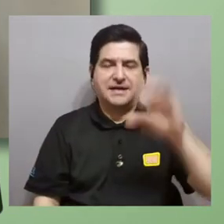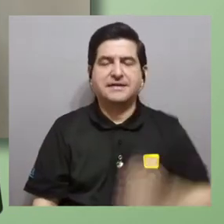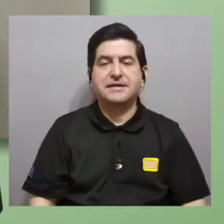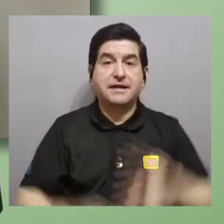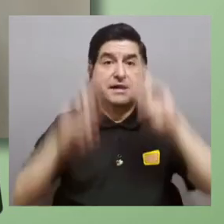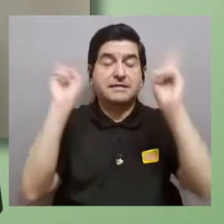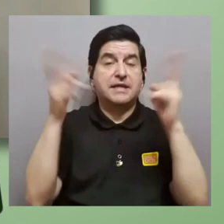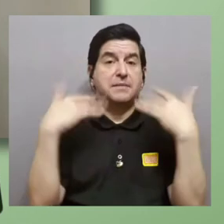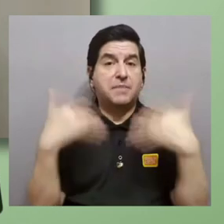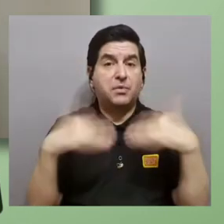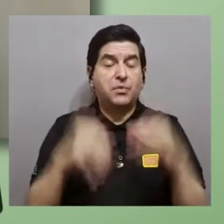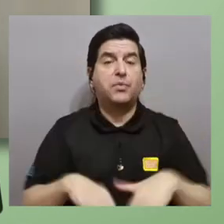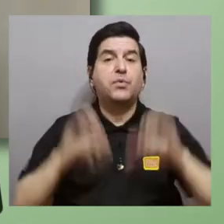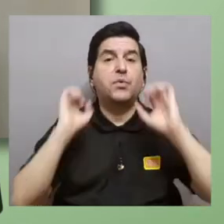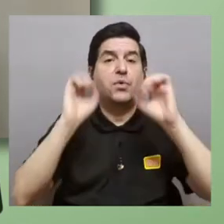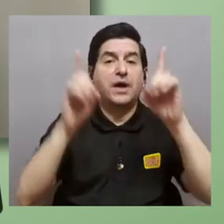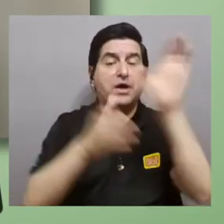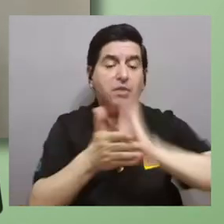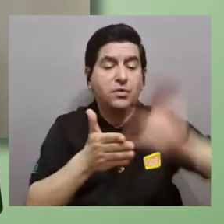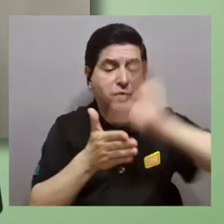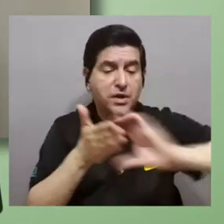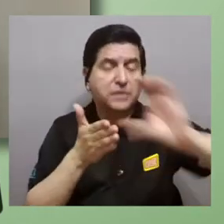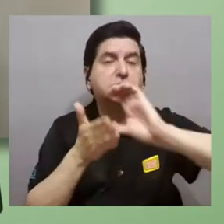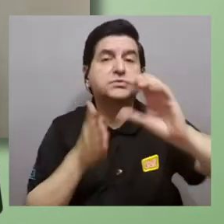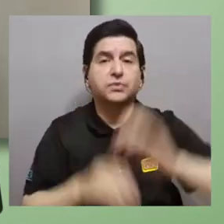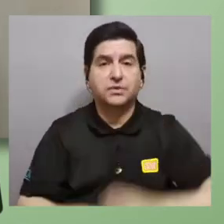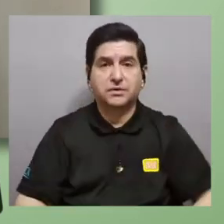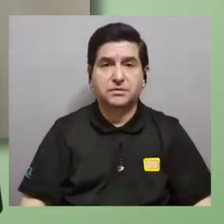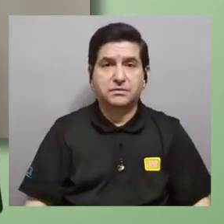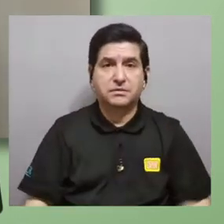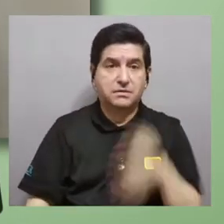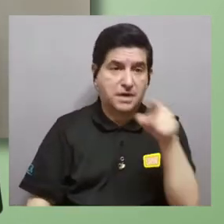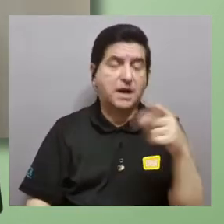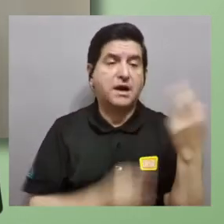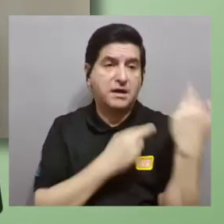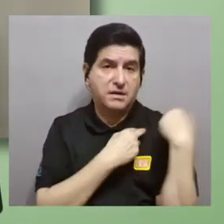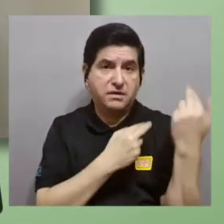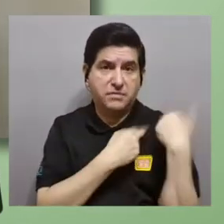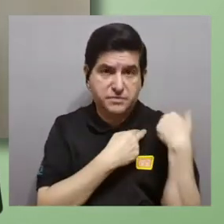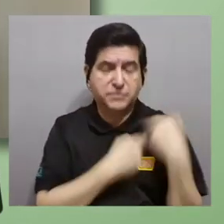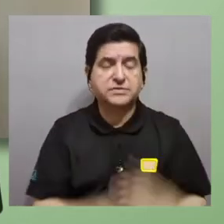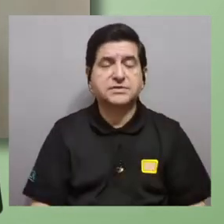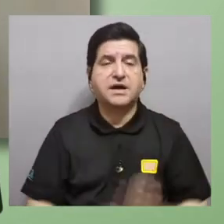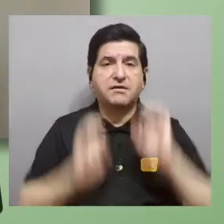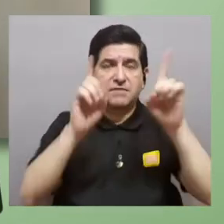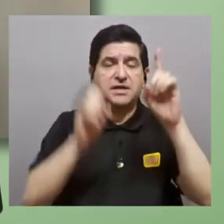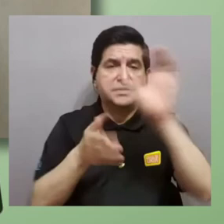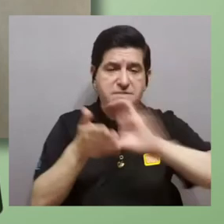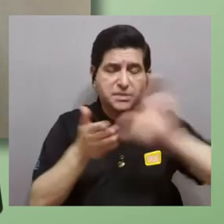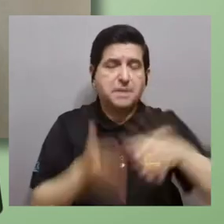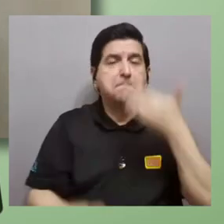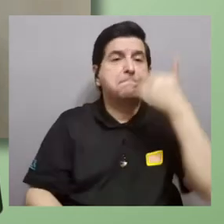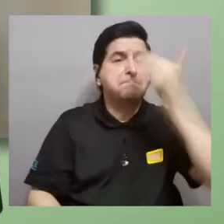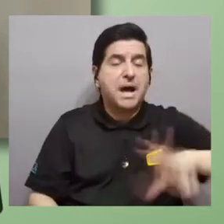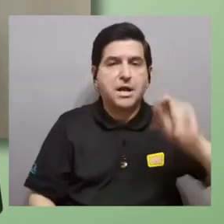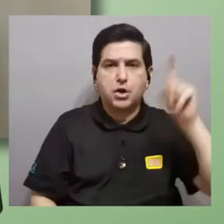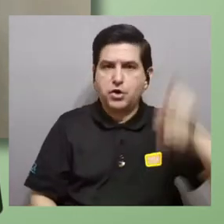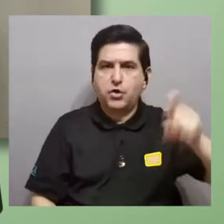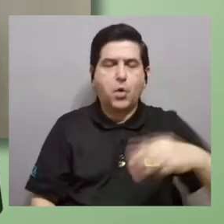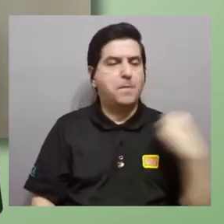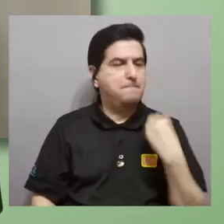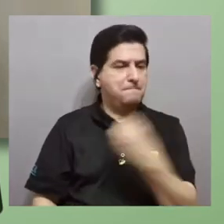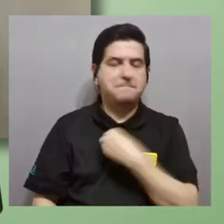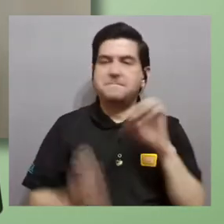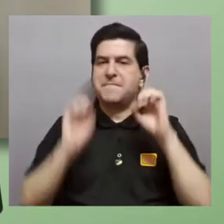grandísimo y grave que es el de la educación secundaria y hay responsables de que la educación secundaria esté mal y no es necesariamente el